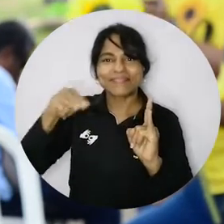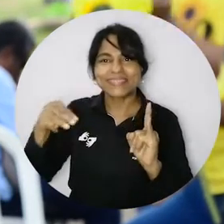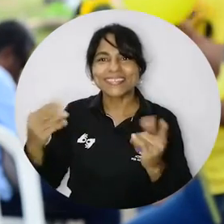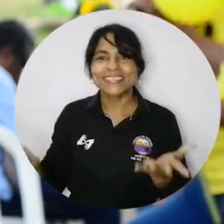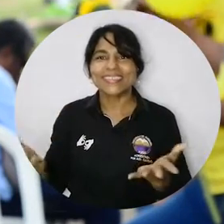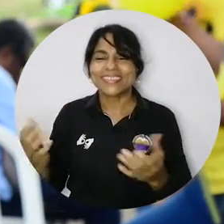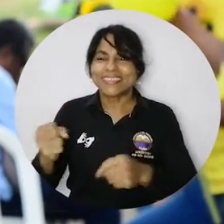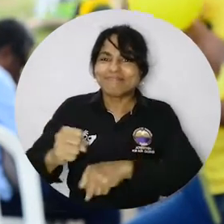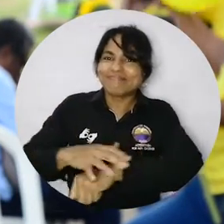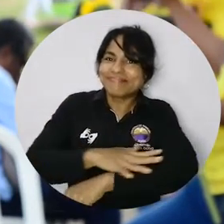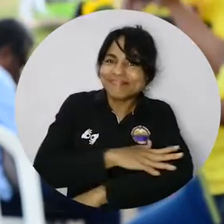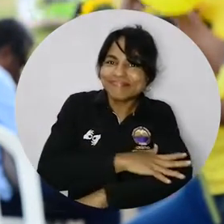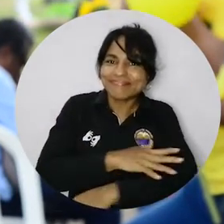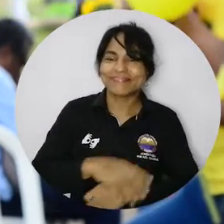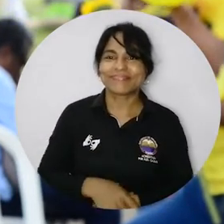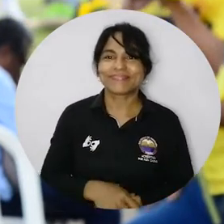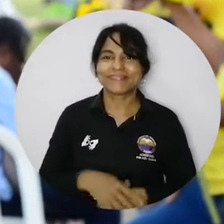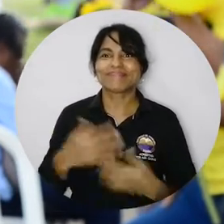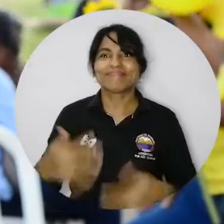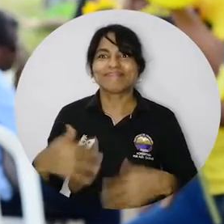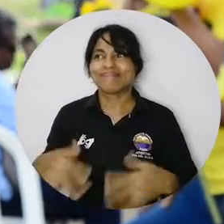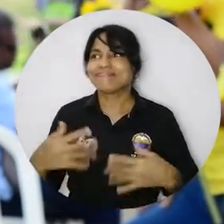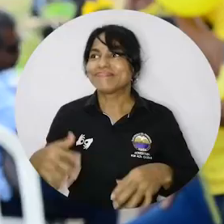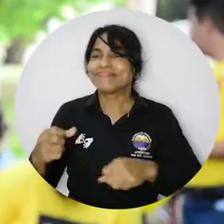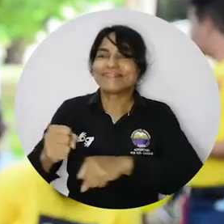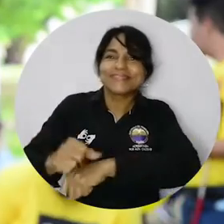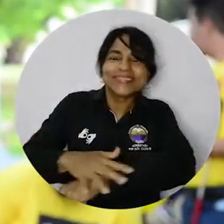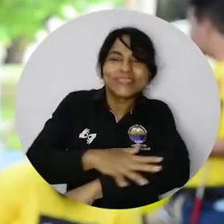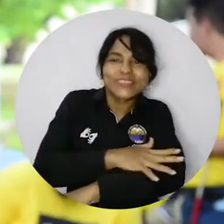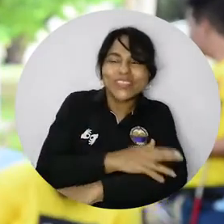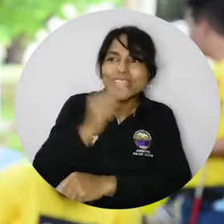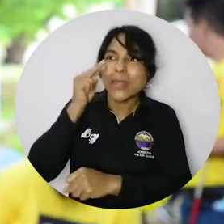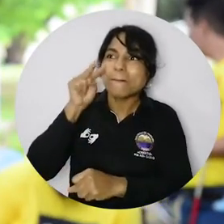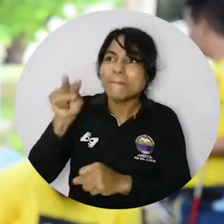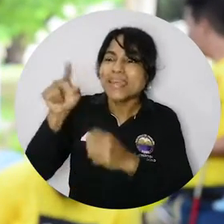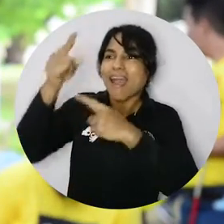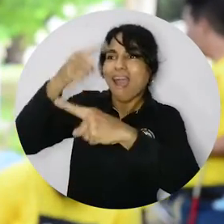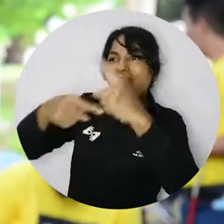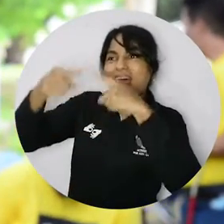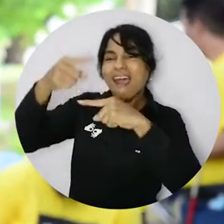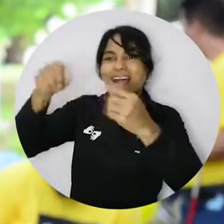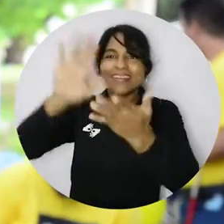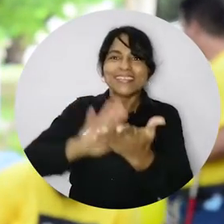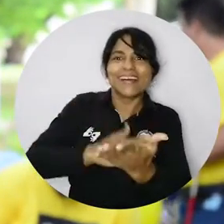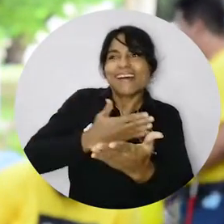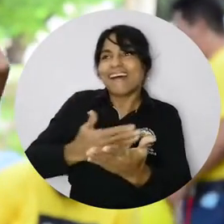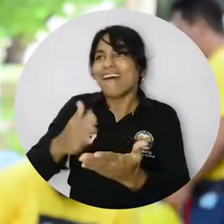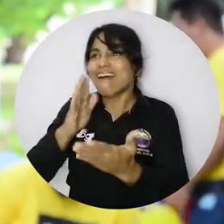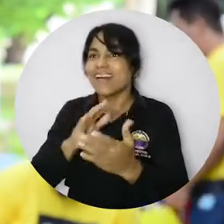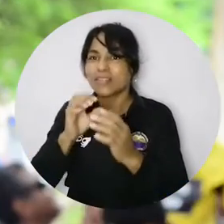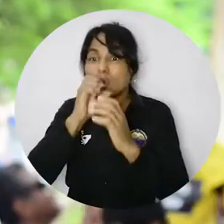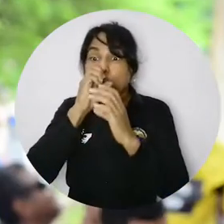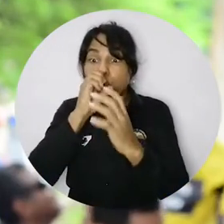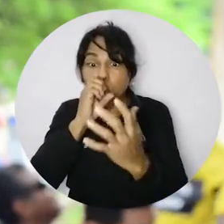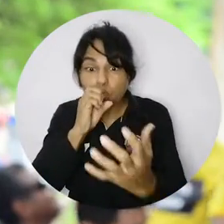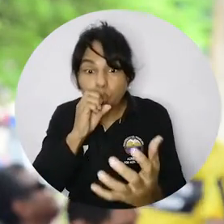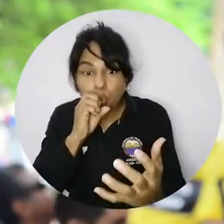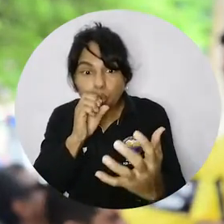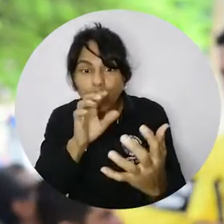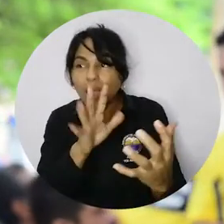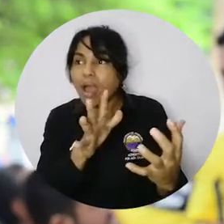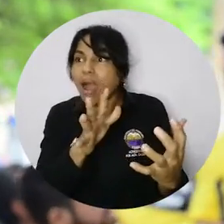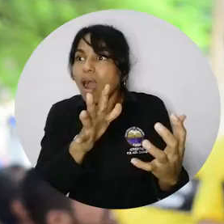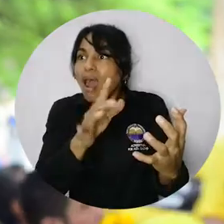del Magdalena, fue muy emotivo. Fue bastante emotivo ver la letra de las canciones, el poder